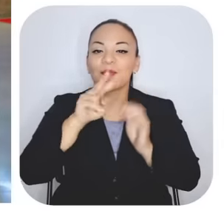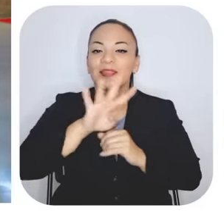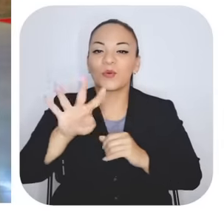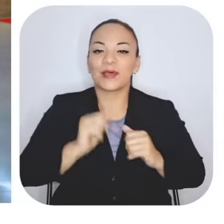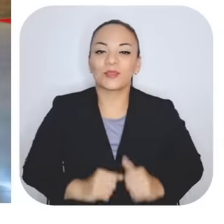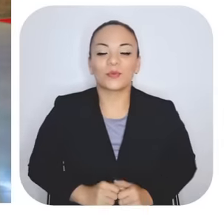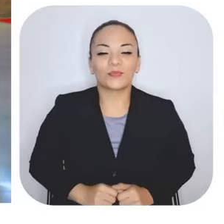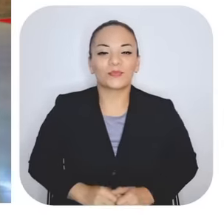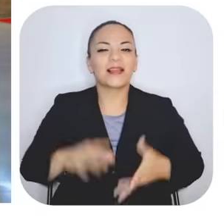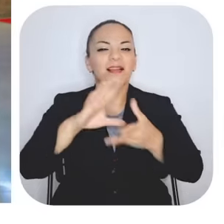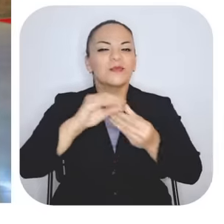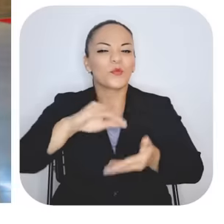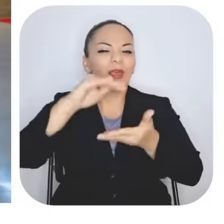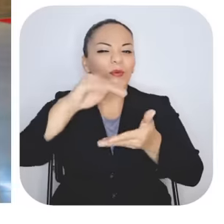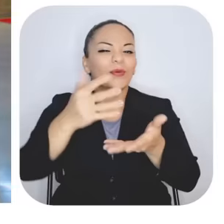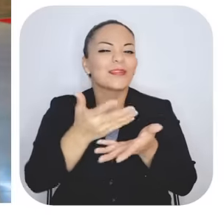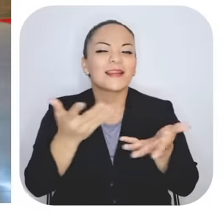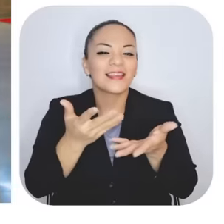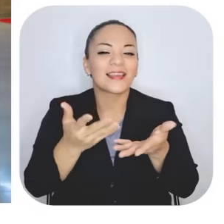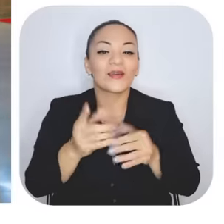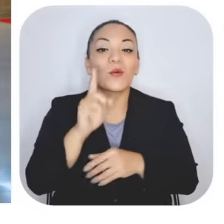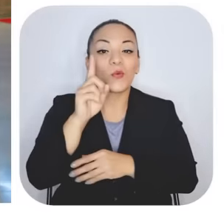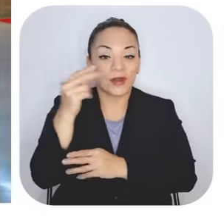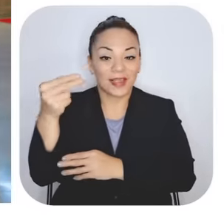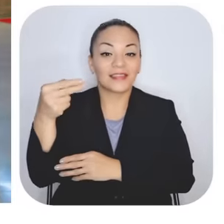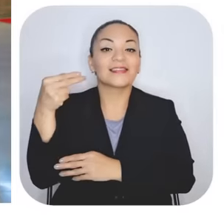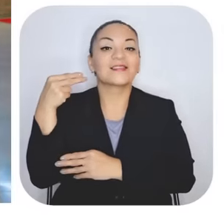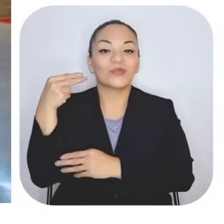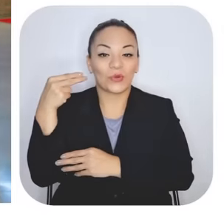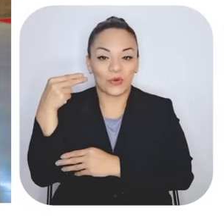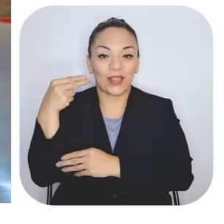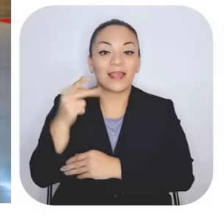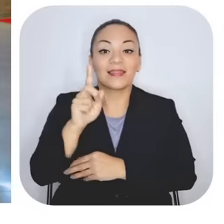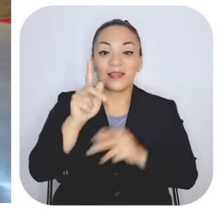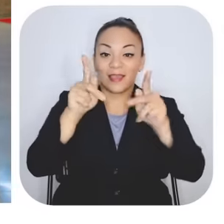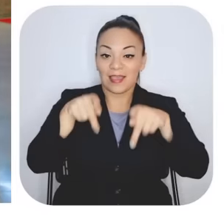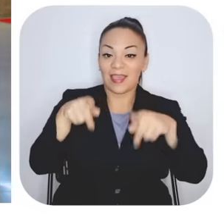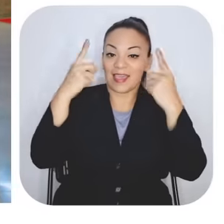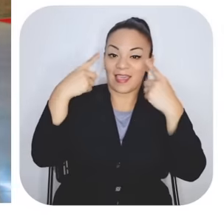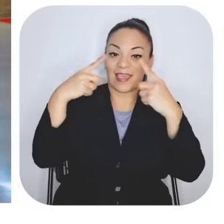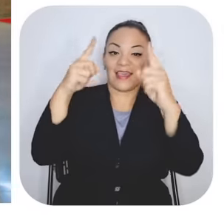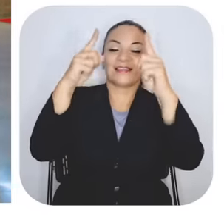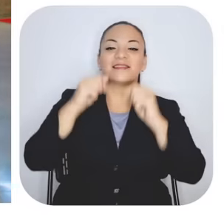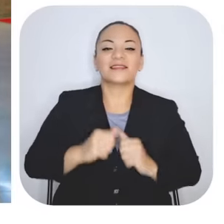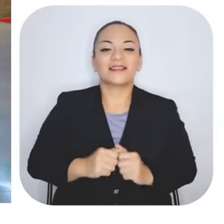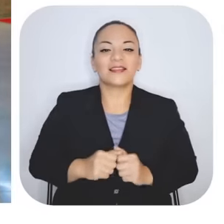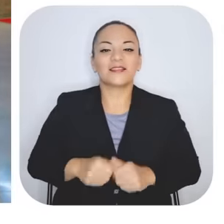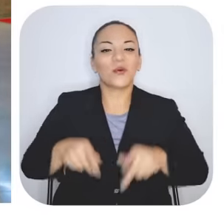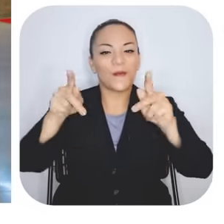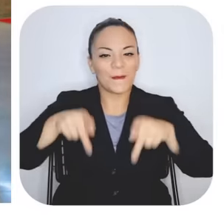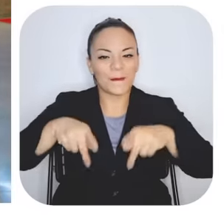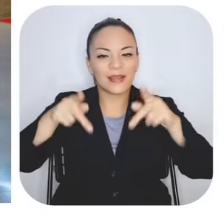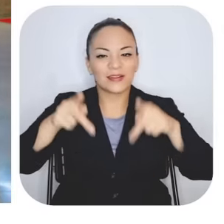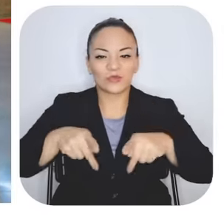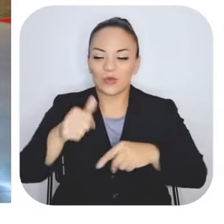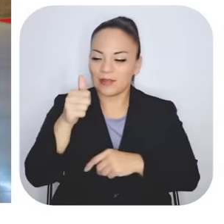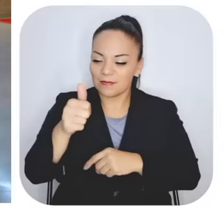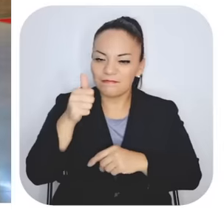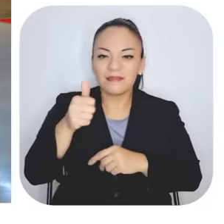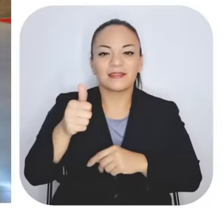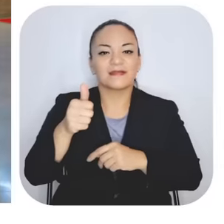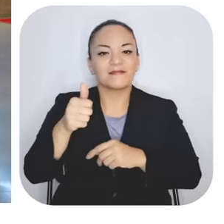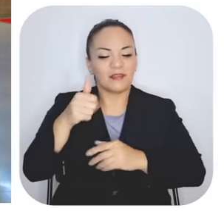Les quiero contar una historia más de éxito, de gente que se ha superado